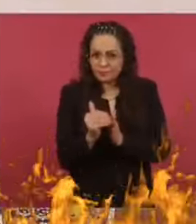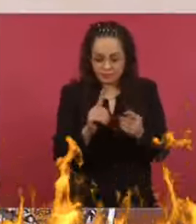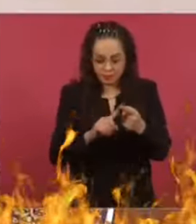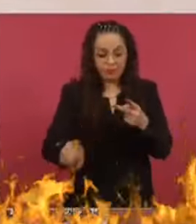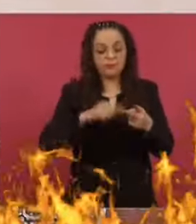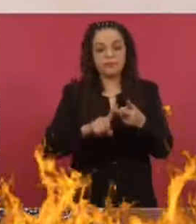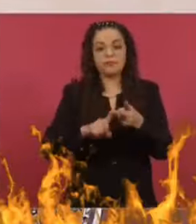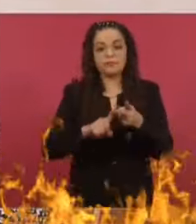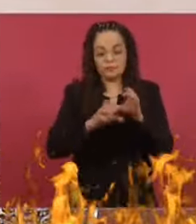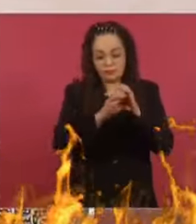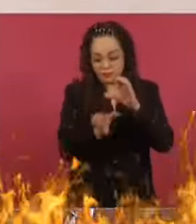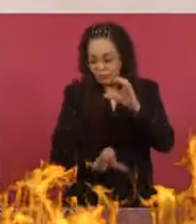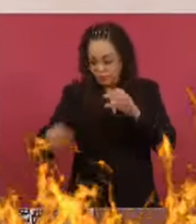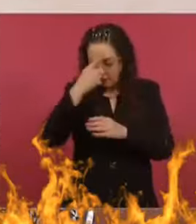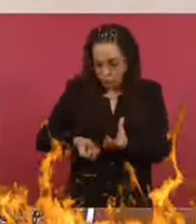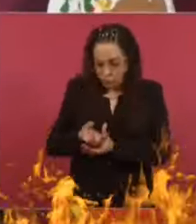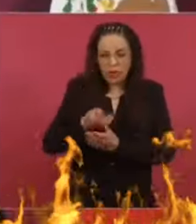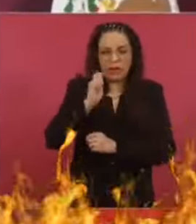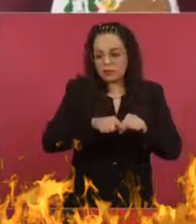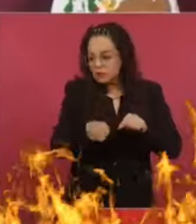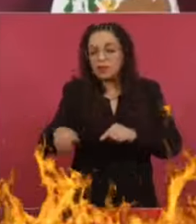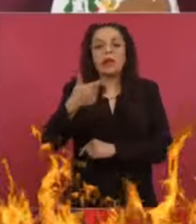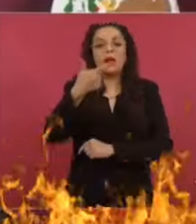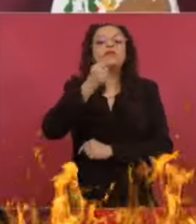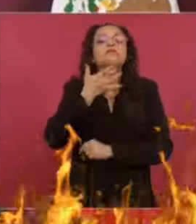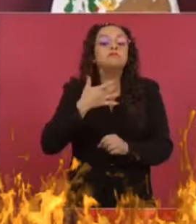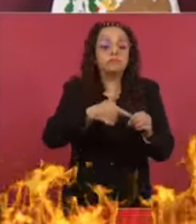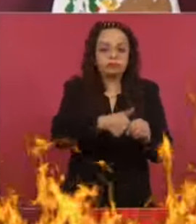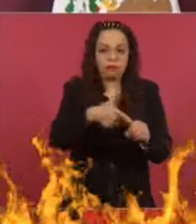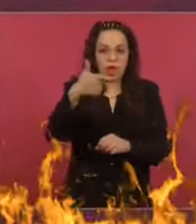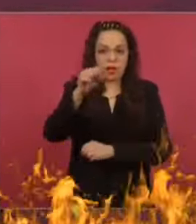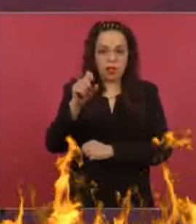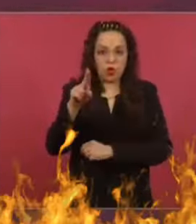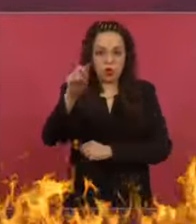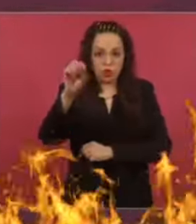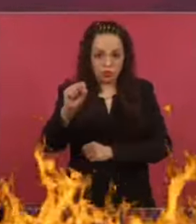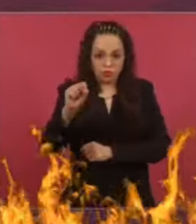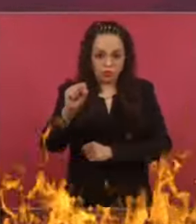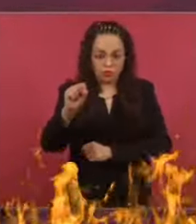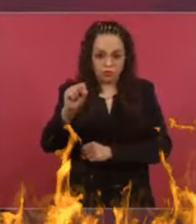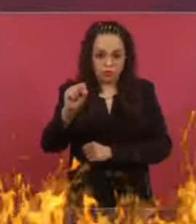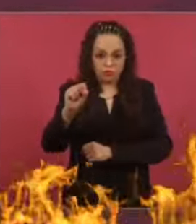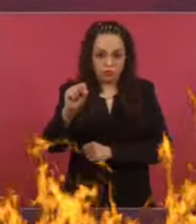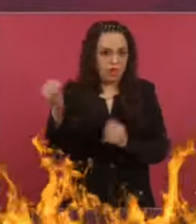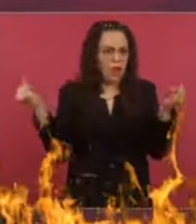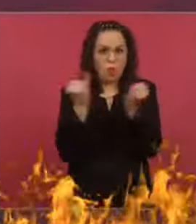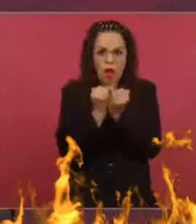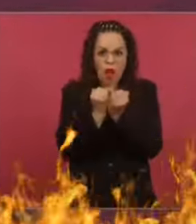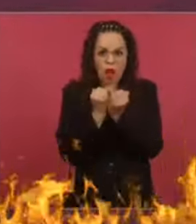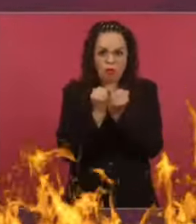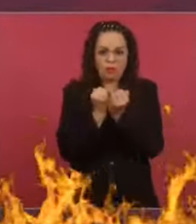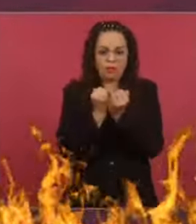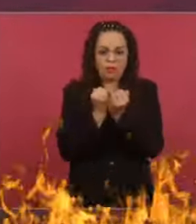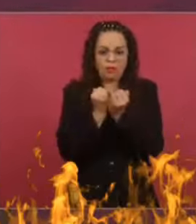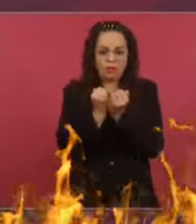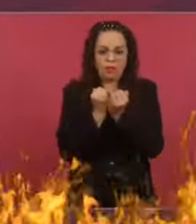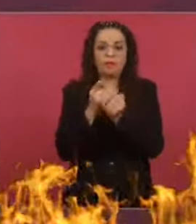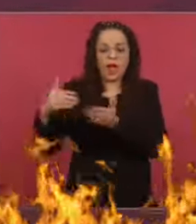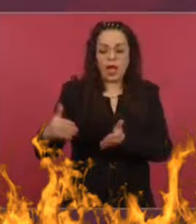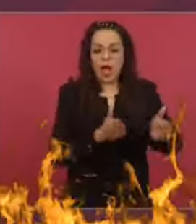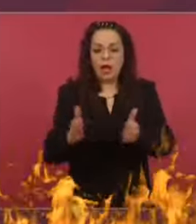en los gasoductos? ¿Y cuánto nos ahorramos llegando a un acuerdo en el caso del mantenimiento de las carreteras?